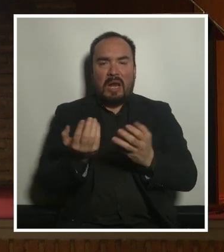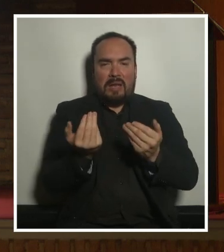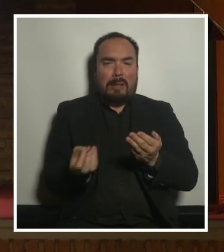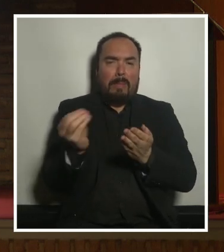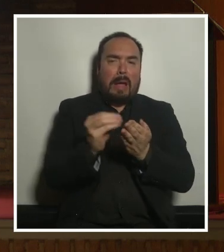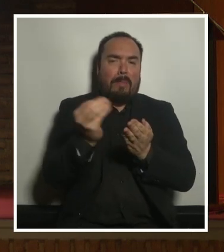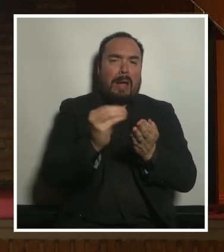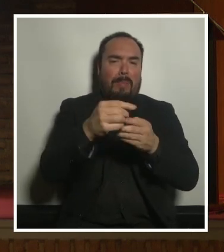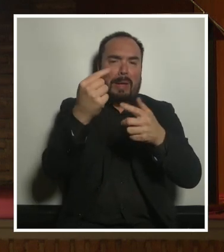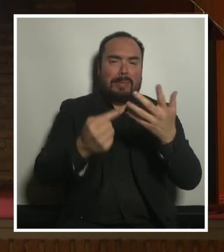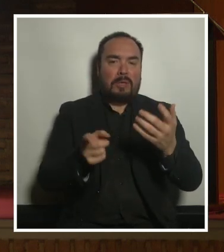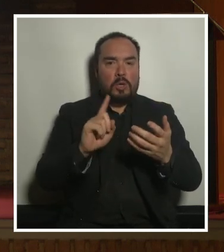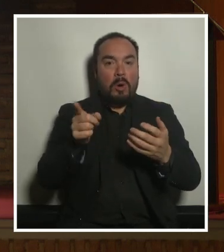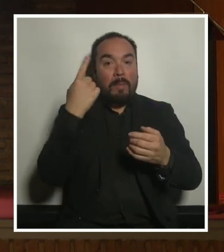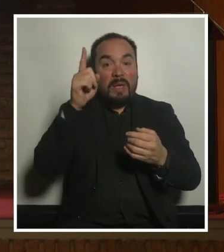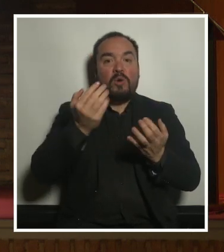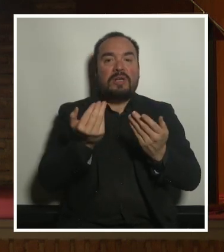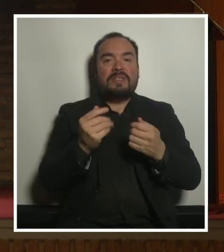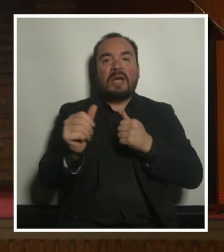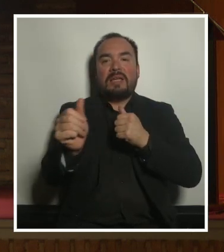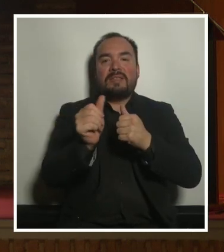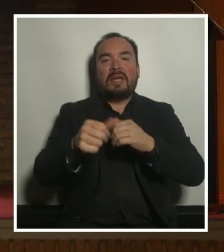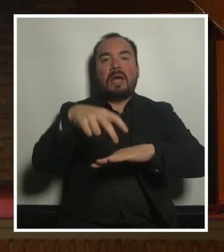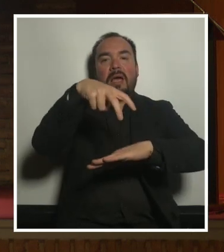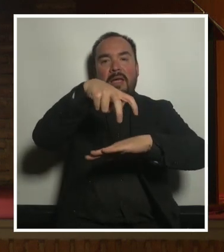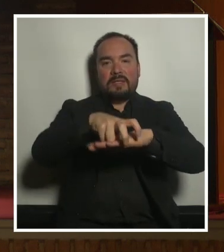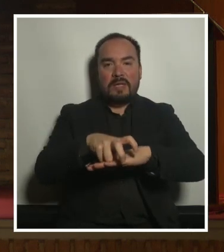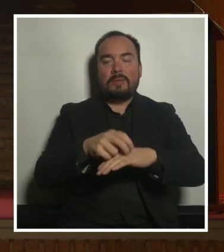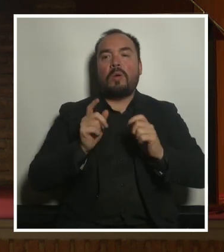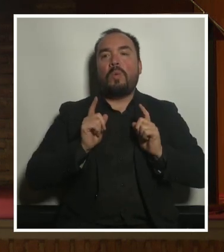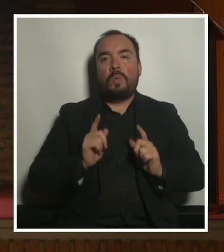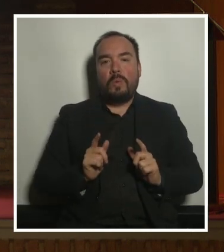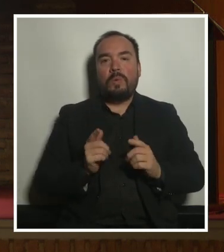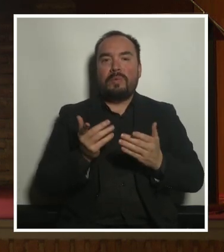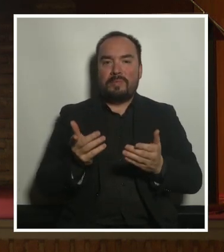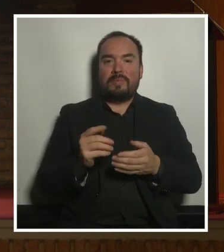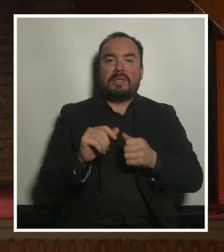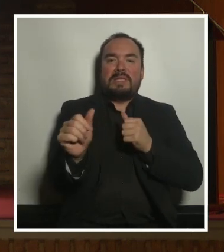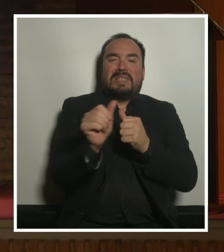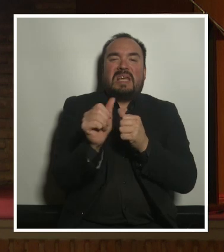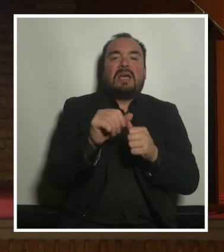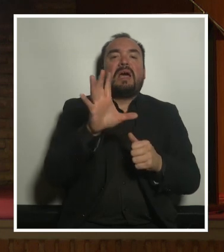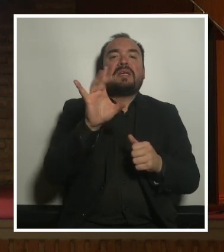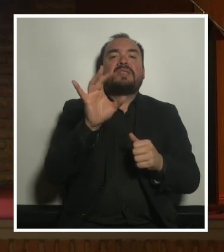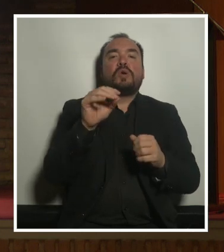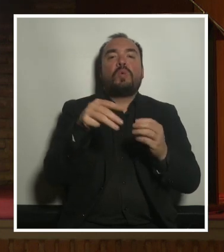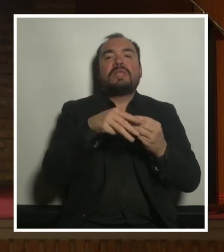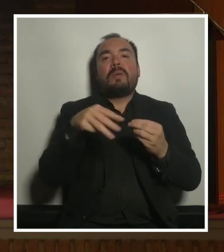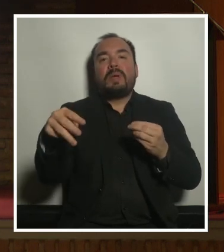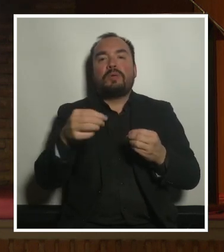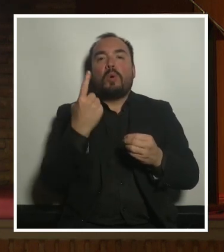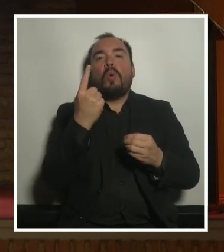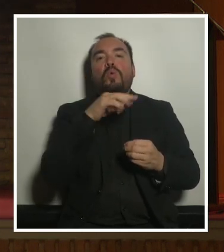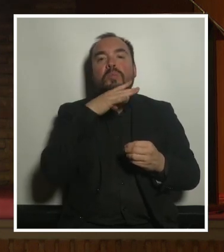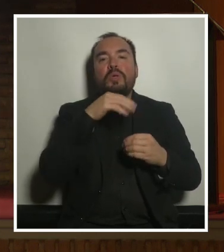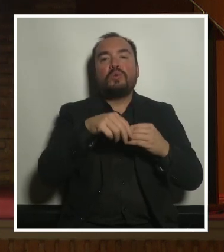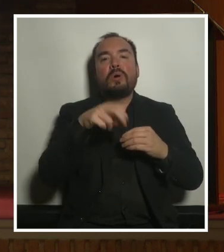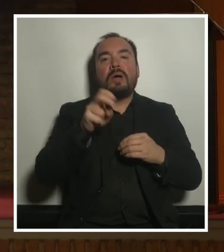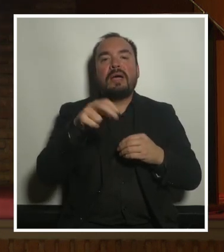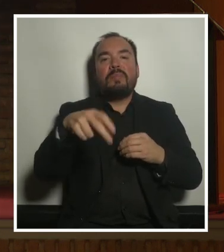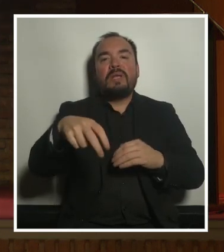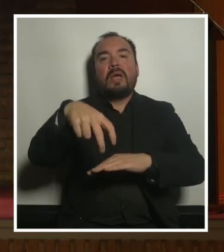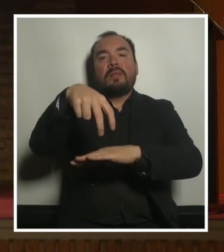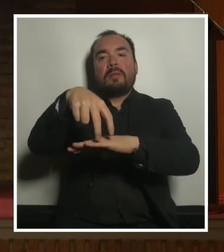que sea super próximo ¿no? a 50 metros a un minuto caminando sin dificultad y hicimos esa